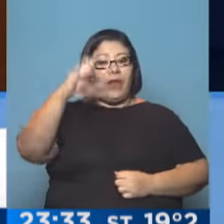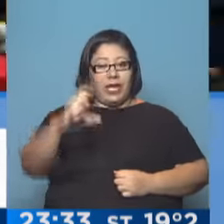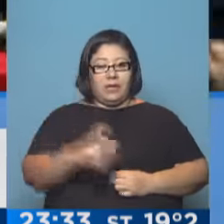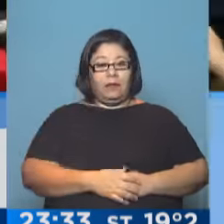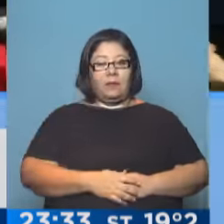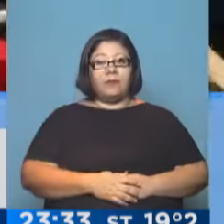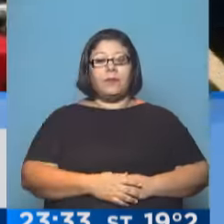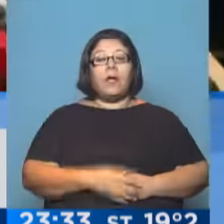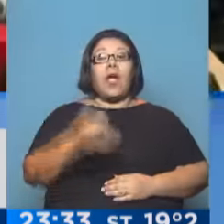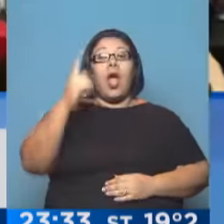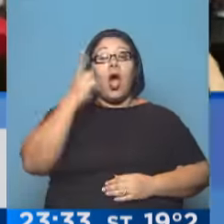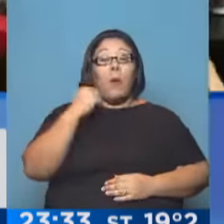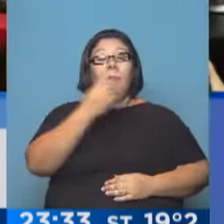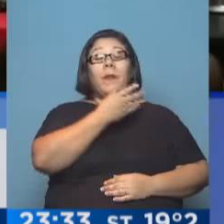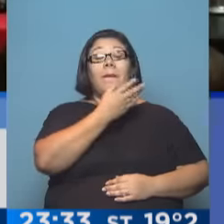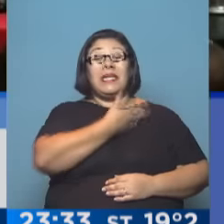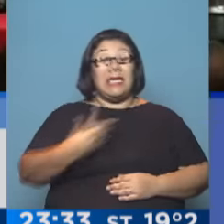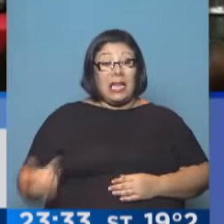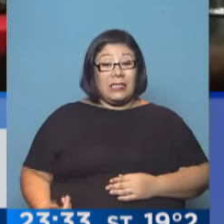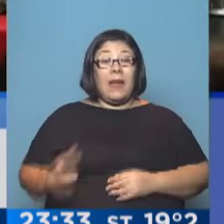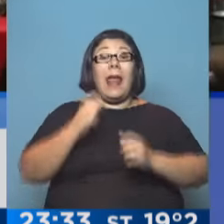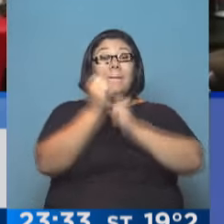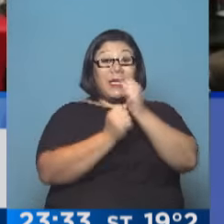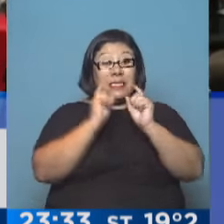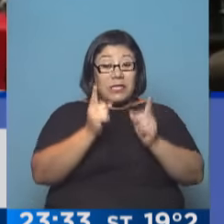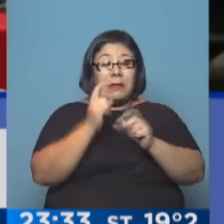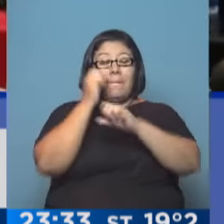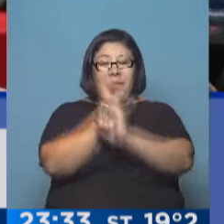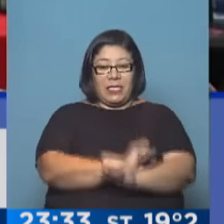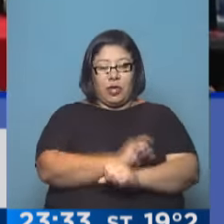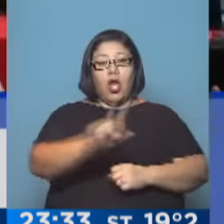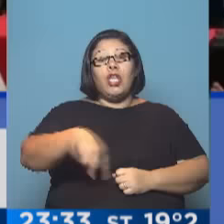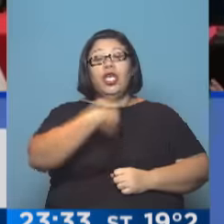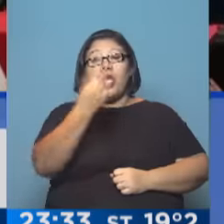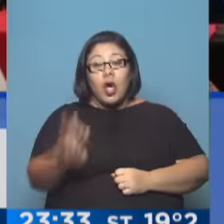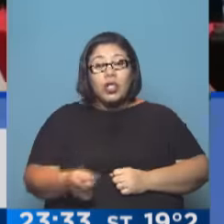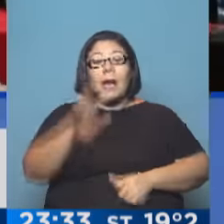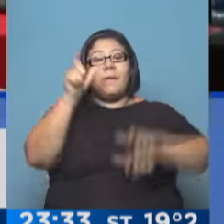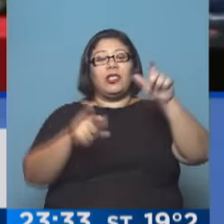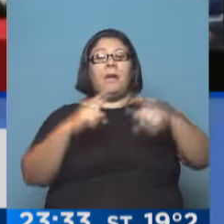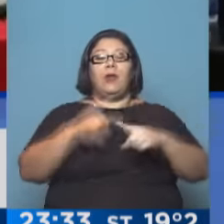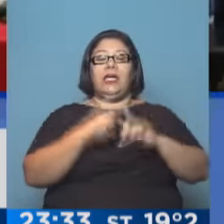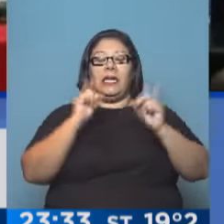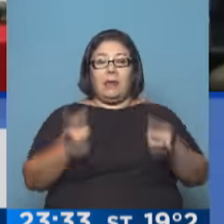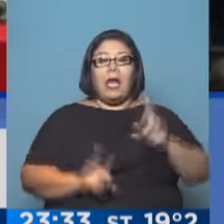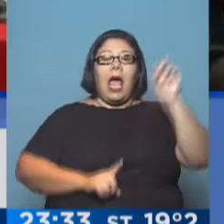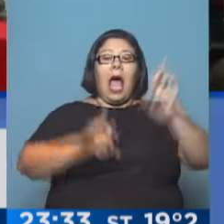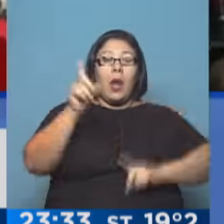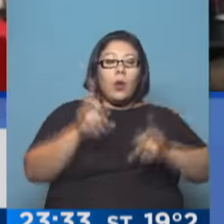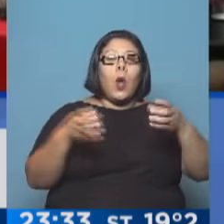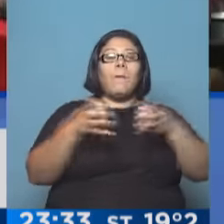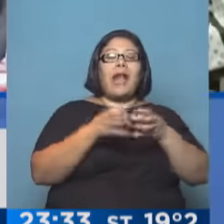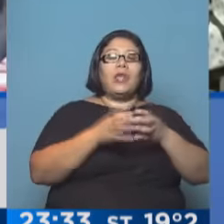cuyo presidente está preso. Una serie de empresarios y también políticos de primer nivel. Muchos de ellos del PMDB, algunos del Partido